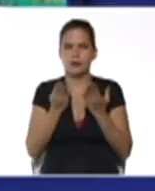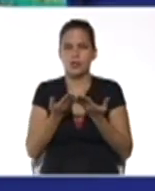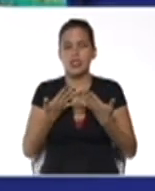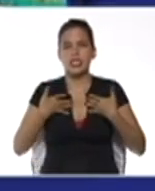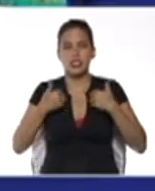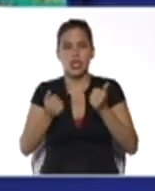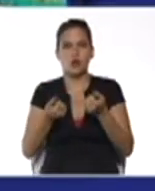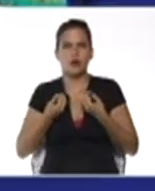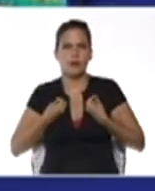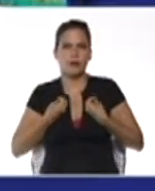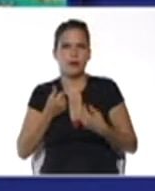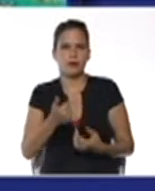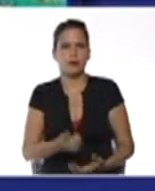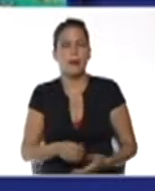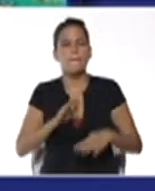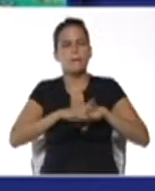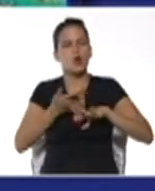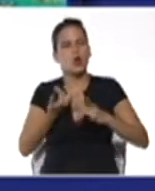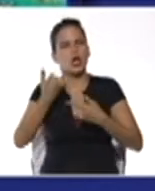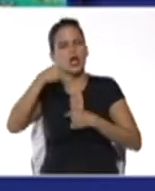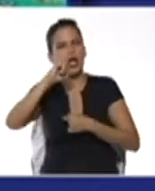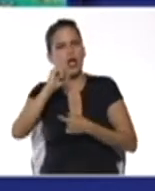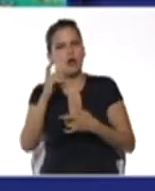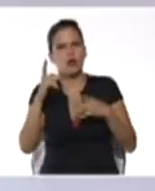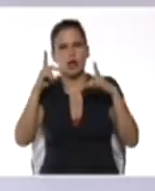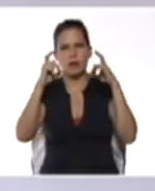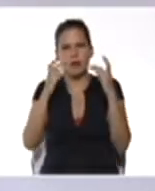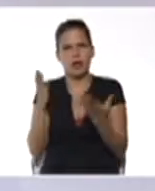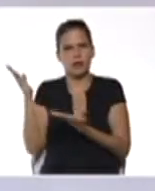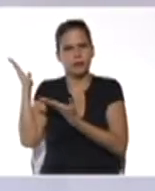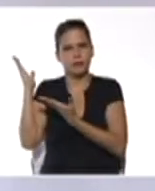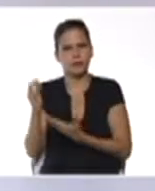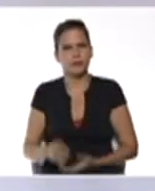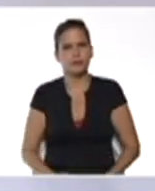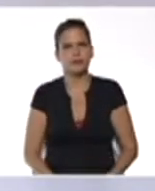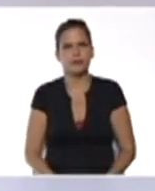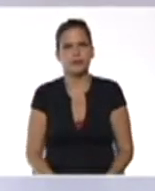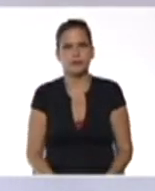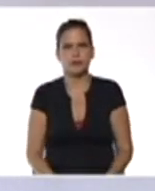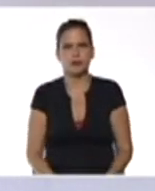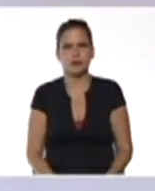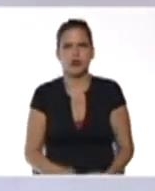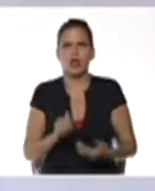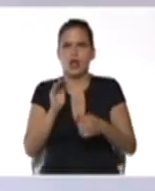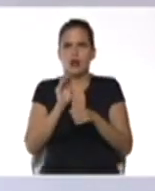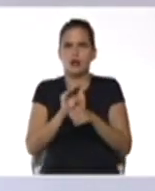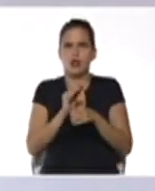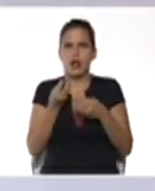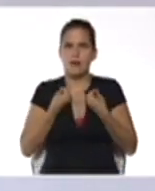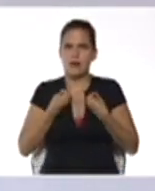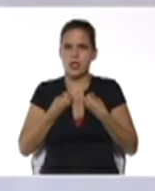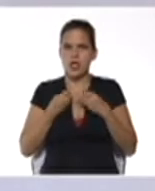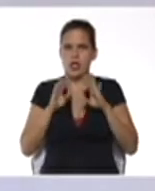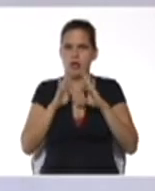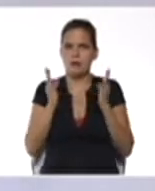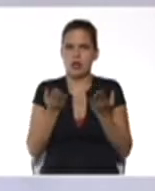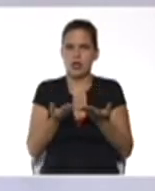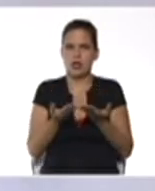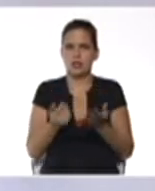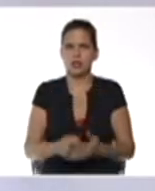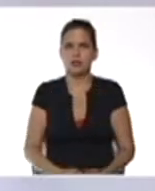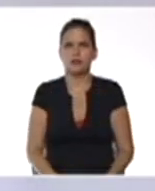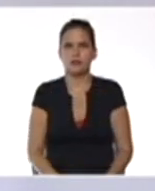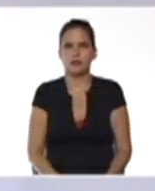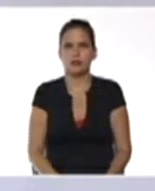vivir bien, por lo que hay una imagen alusiva a la preservación de la vida en el planeta, en este caso del